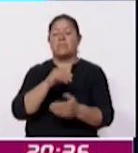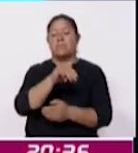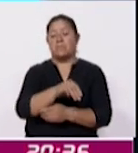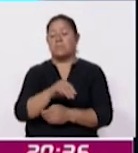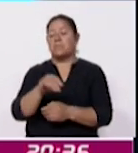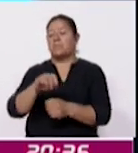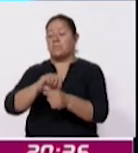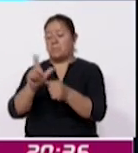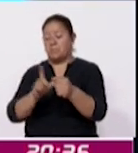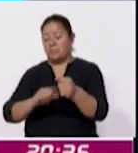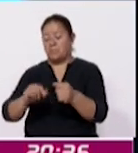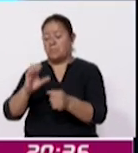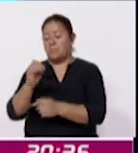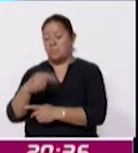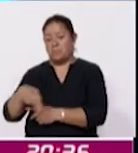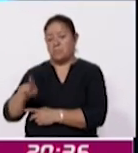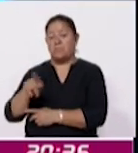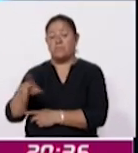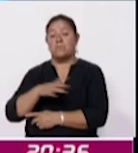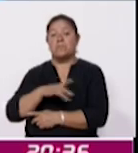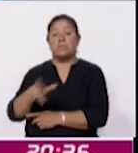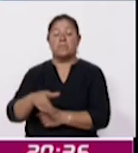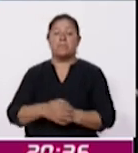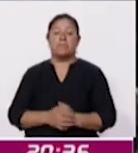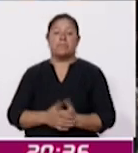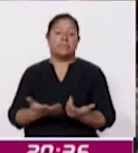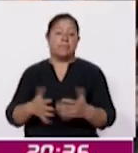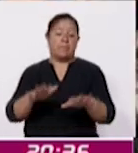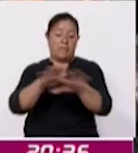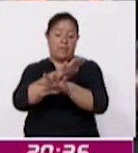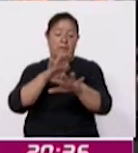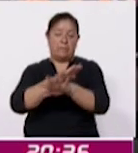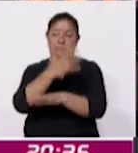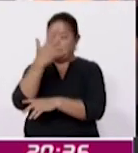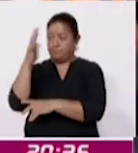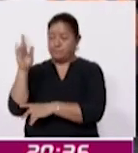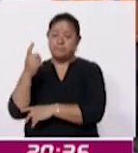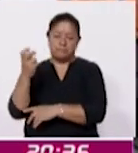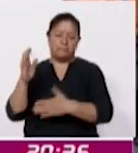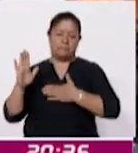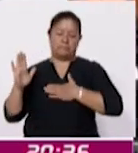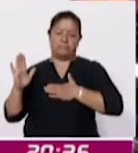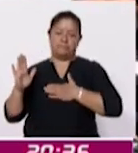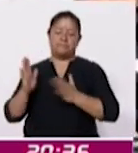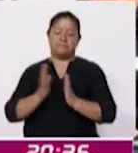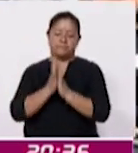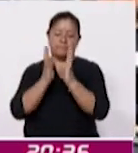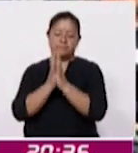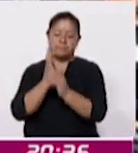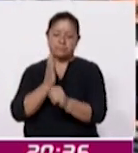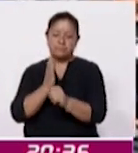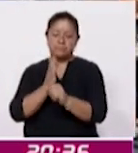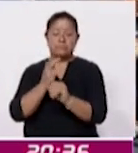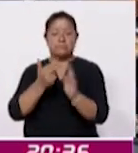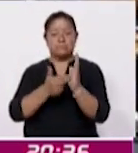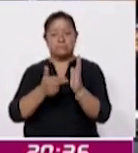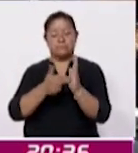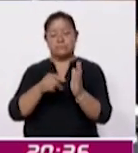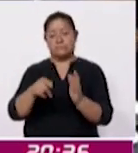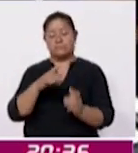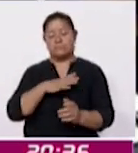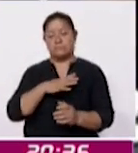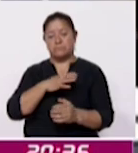sobre el cambio climático pues ello nos compromete a la participación en estos talleres que